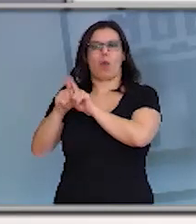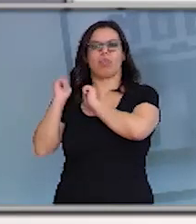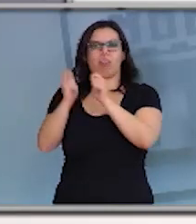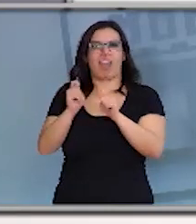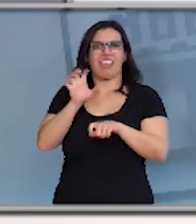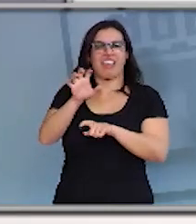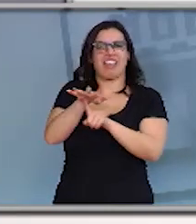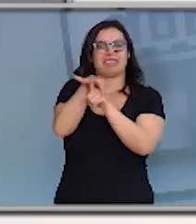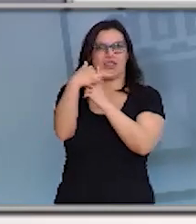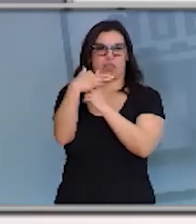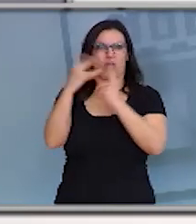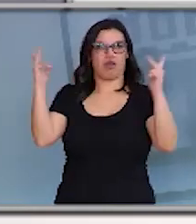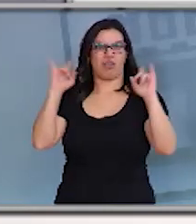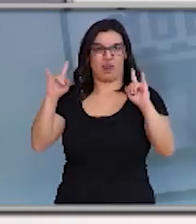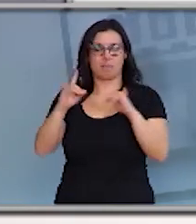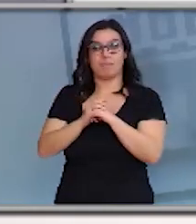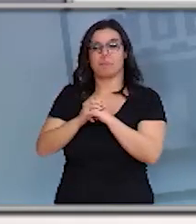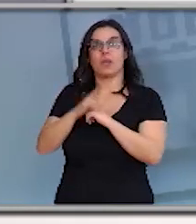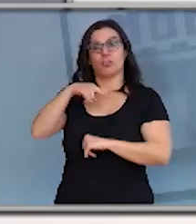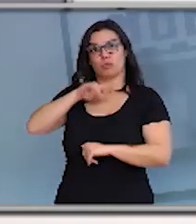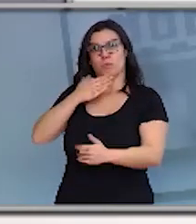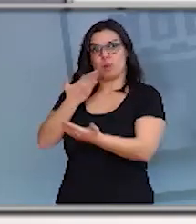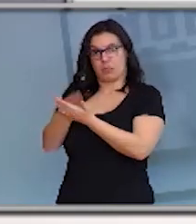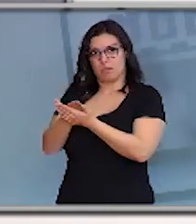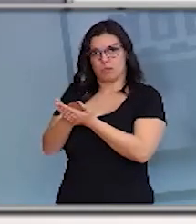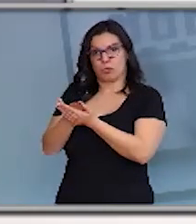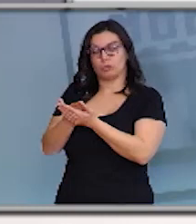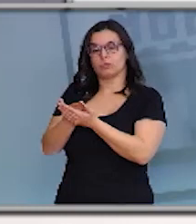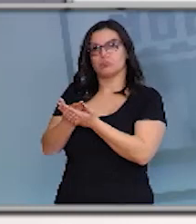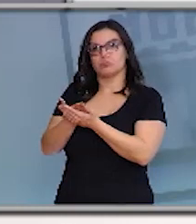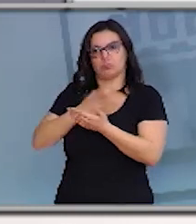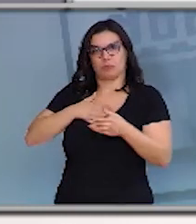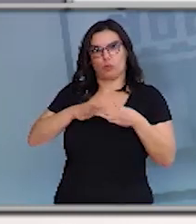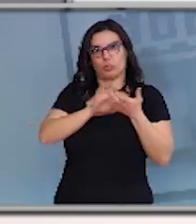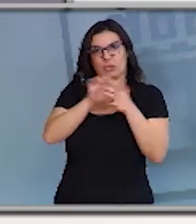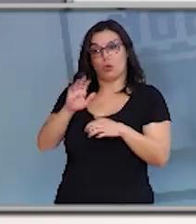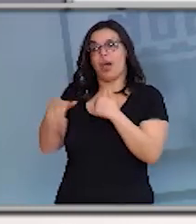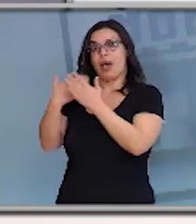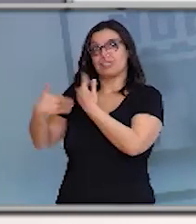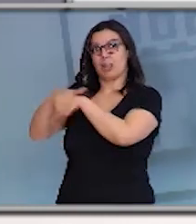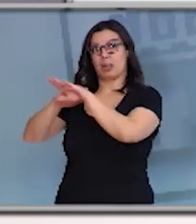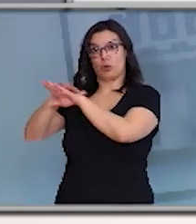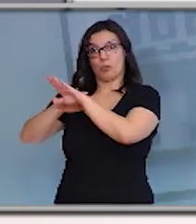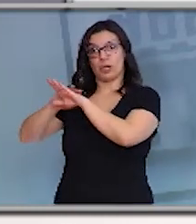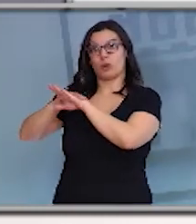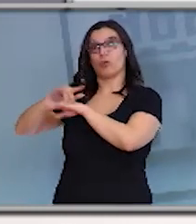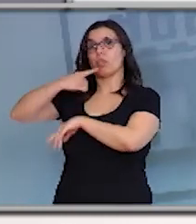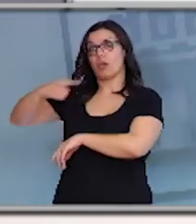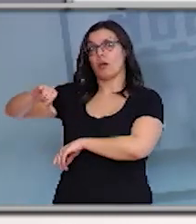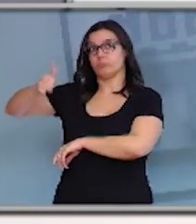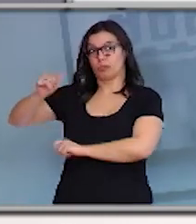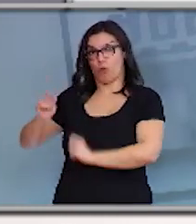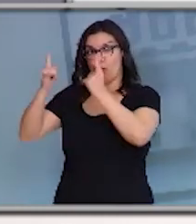toma unha decisión respecto a esta solicitud por parte do Governo da Junta de Castilla e León, facemos unha recomendación doble.